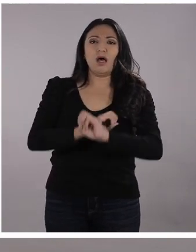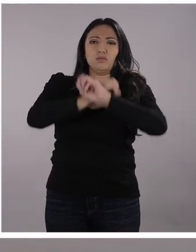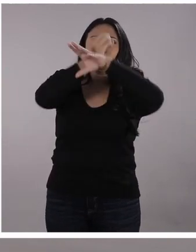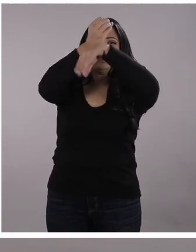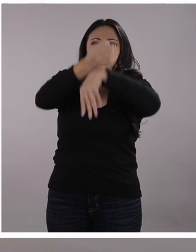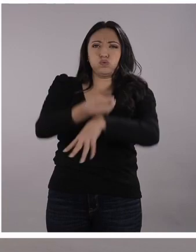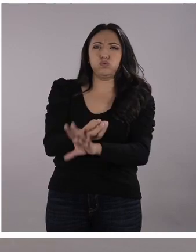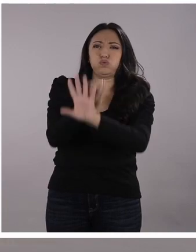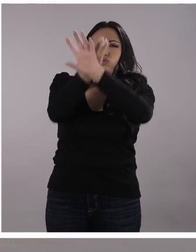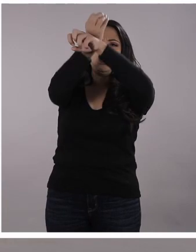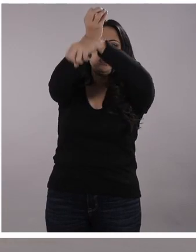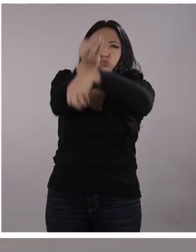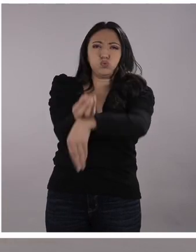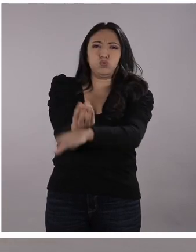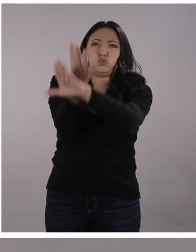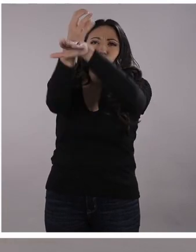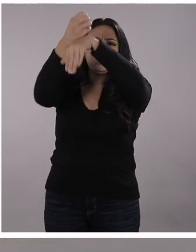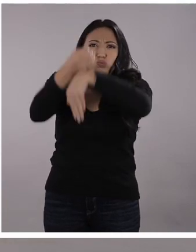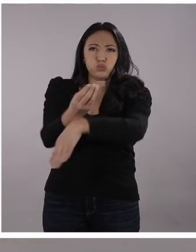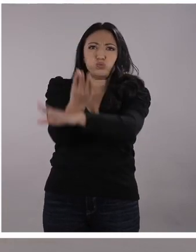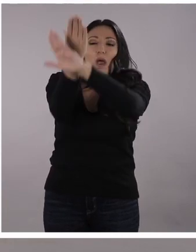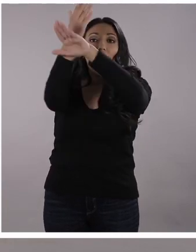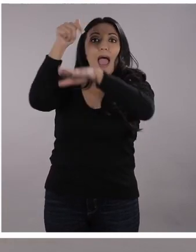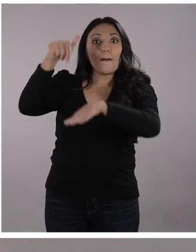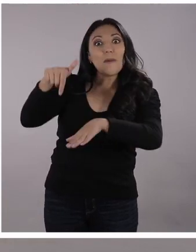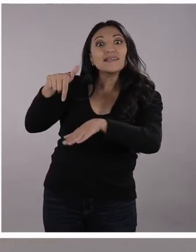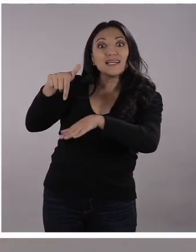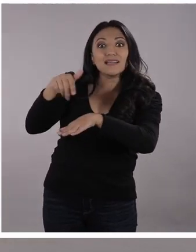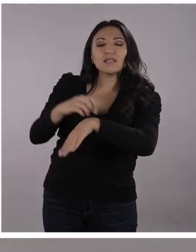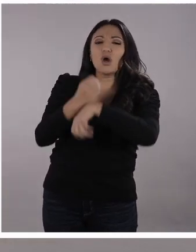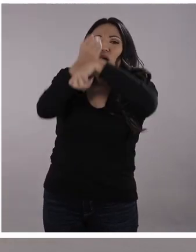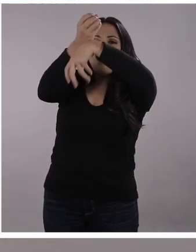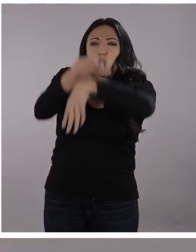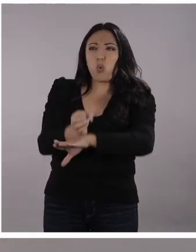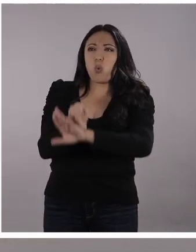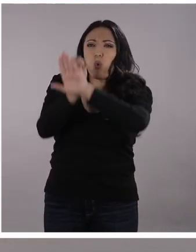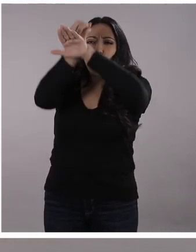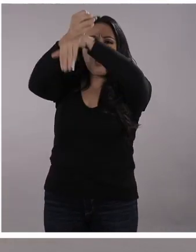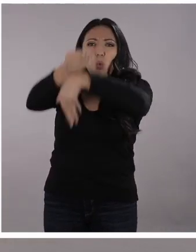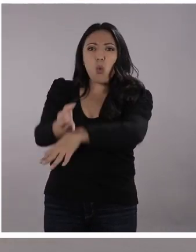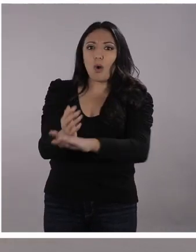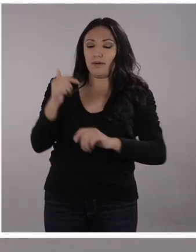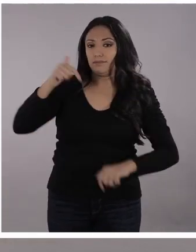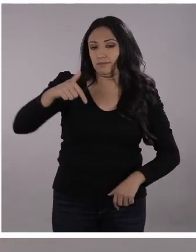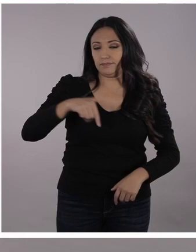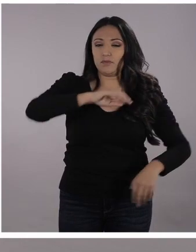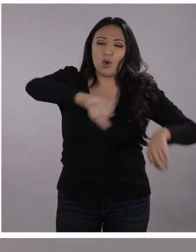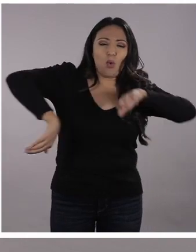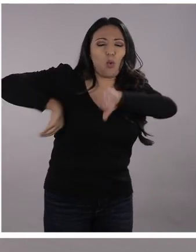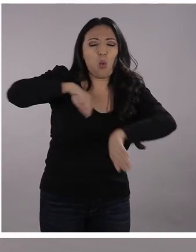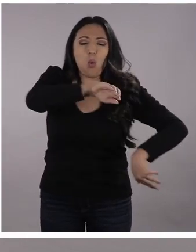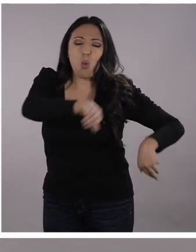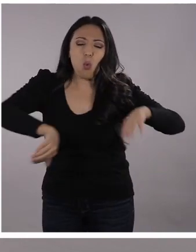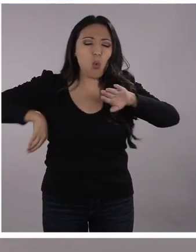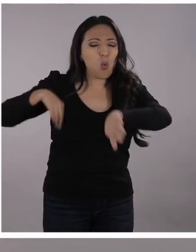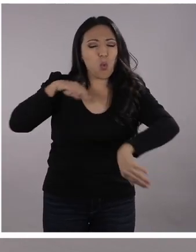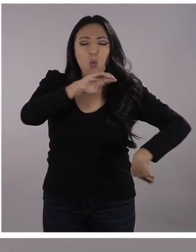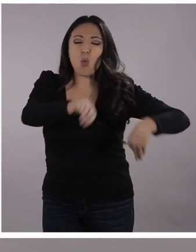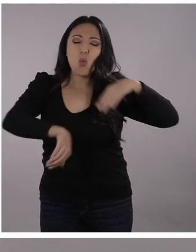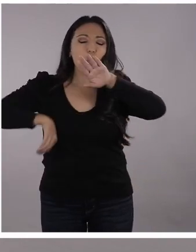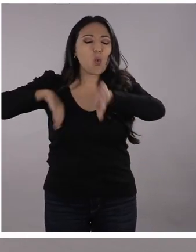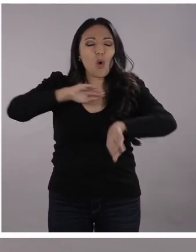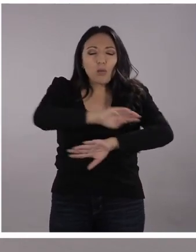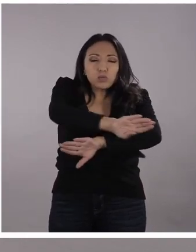hermosas, gigantes, enormes ballenas, se movilizan, vienen así como corriendo, bueno, vienen nadando, porque no creo que puedan correr en el mar, ¿verdad?